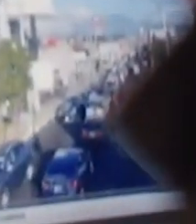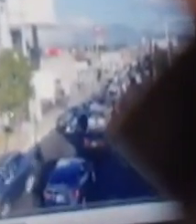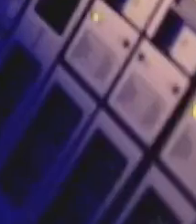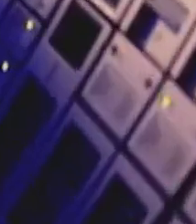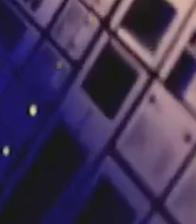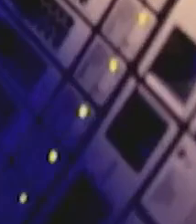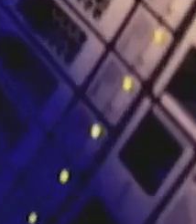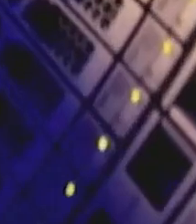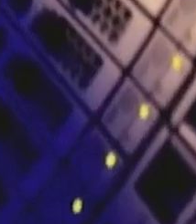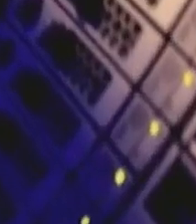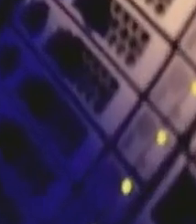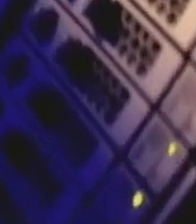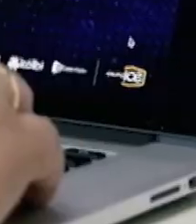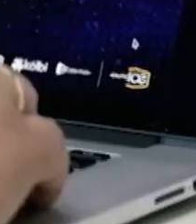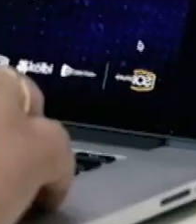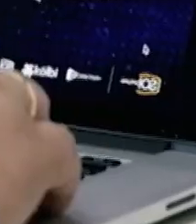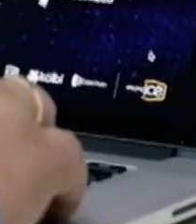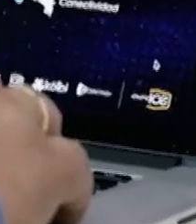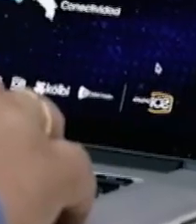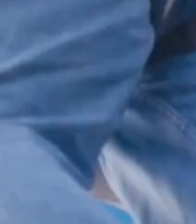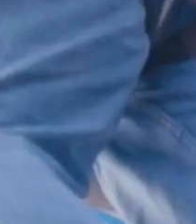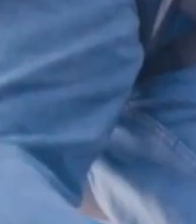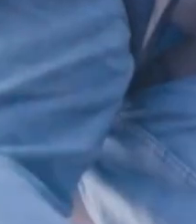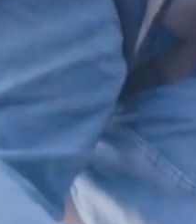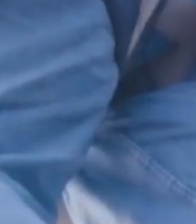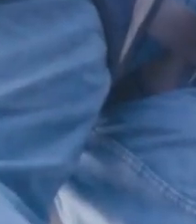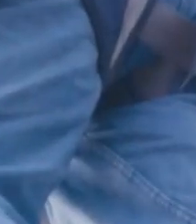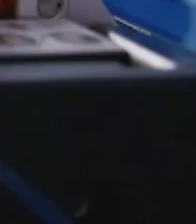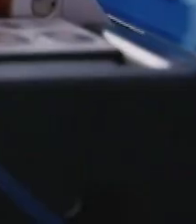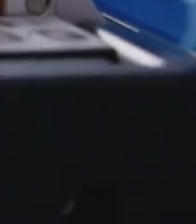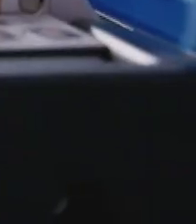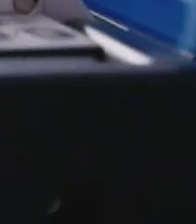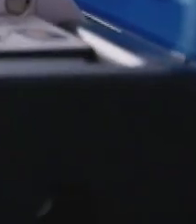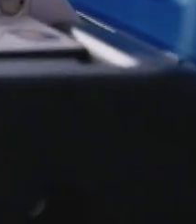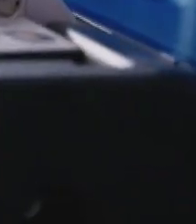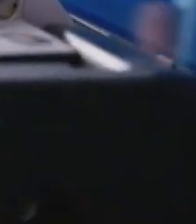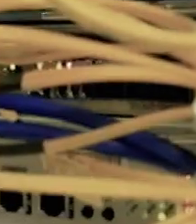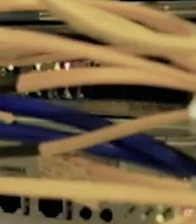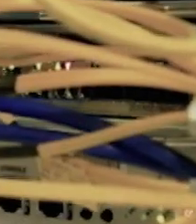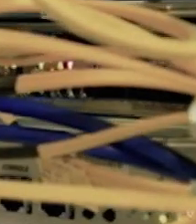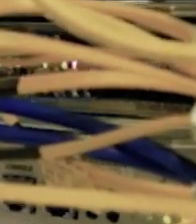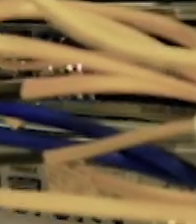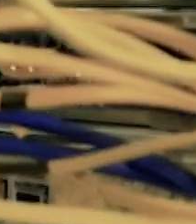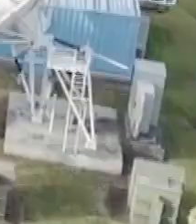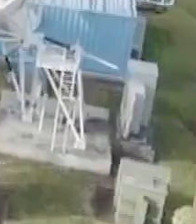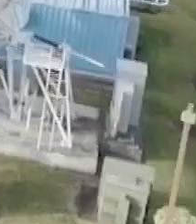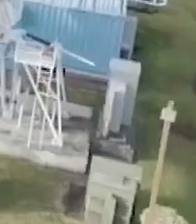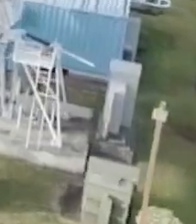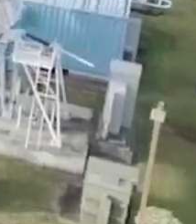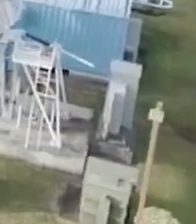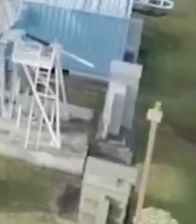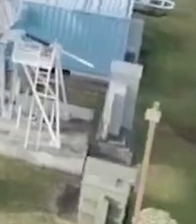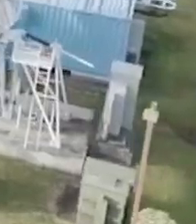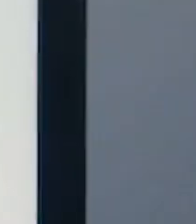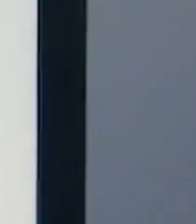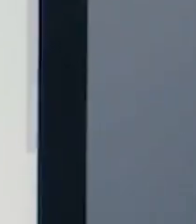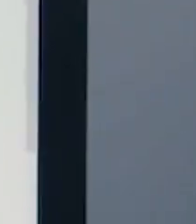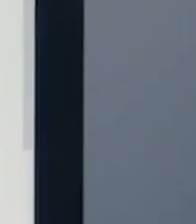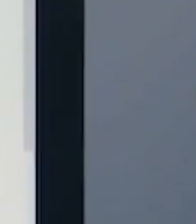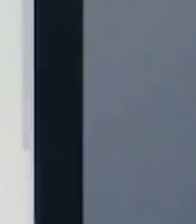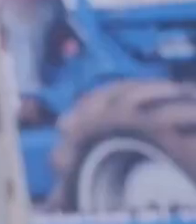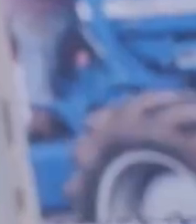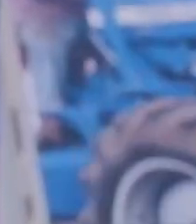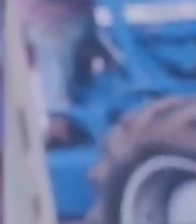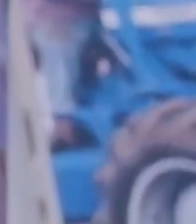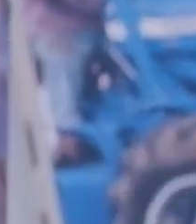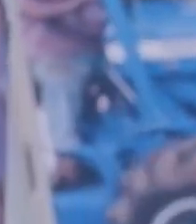servicios innovadores hospedados en la nube, soluciones de Smart Cities, transformación digital y plataformas